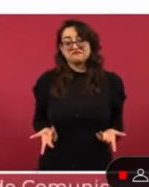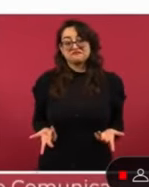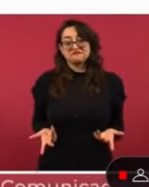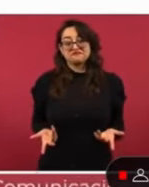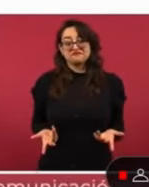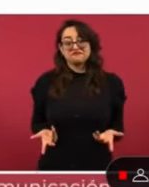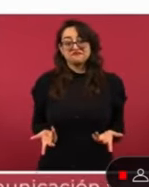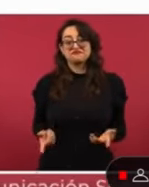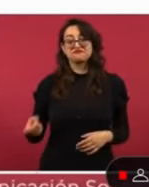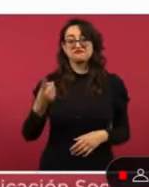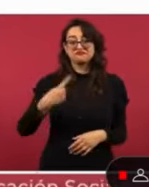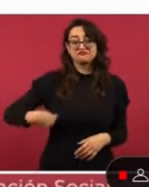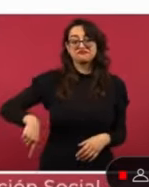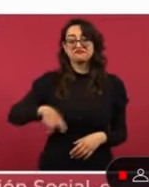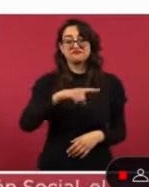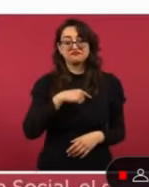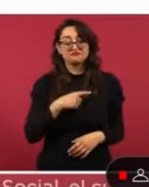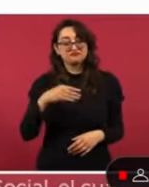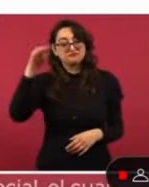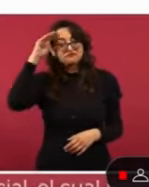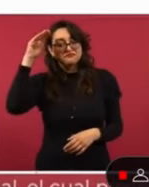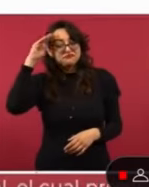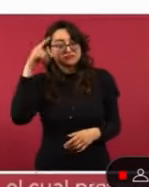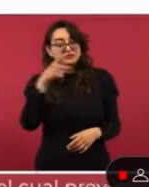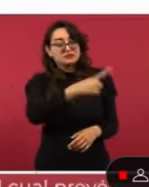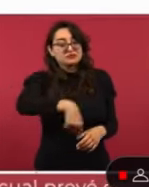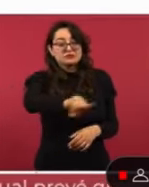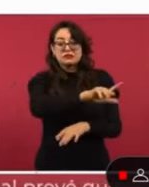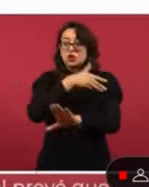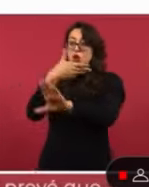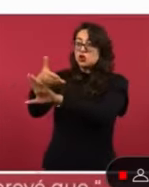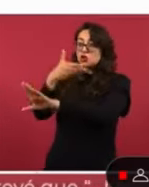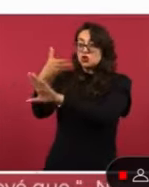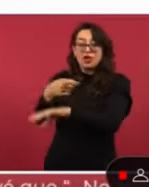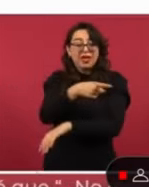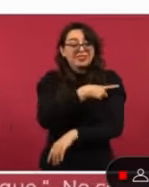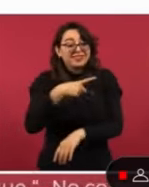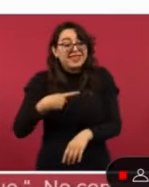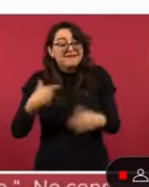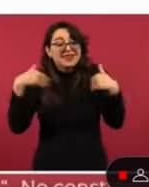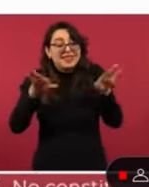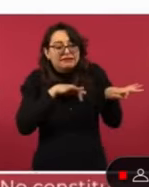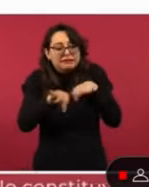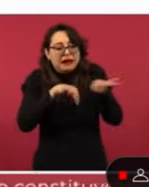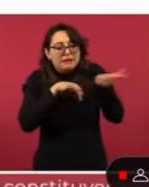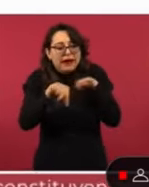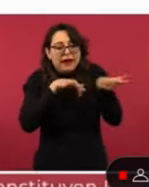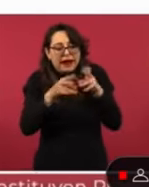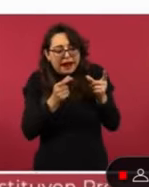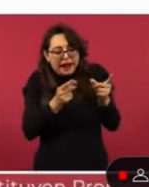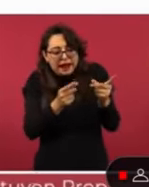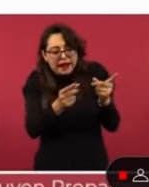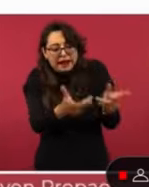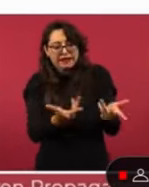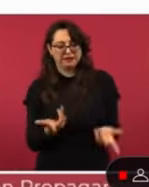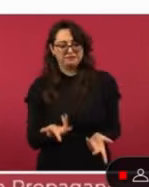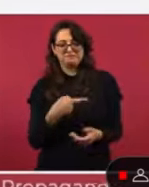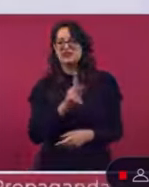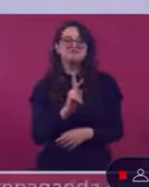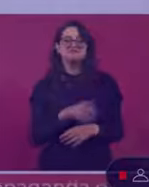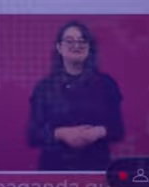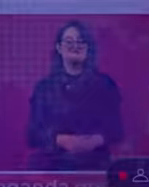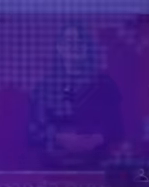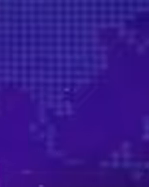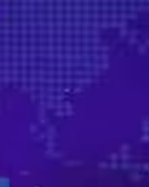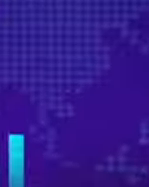más altura a la oposición, pero sabemos que no dan para más. Por eso, la ira y las campañas